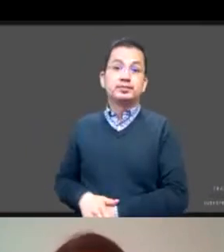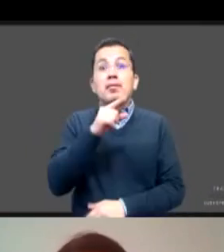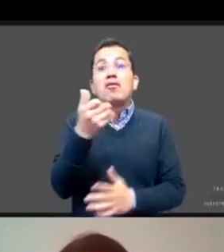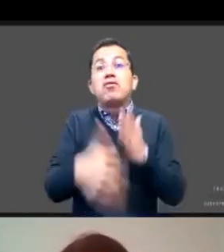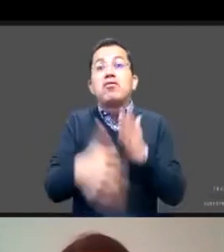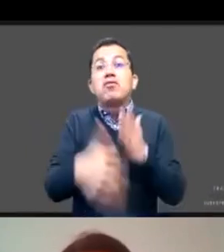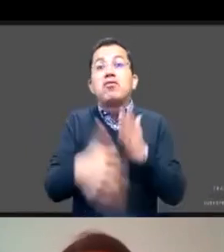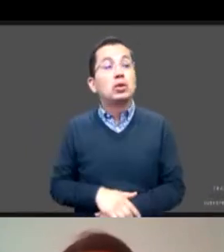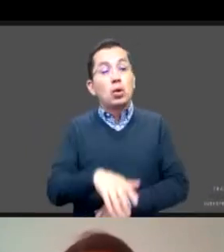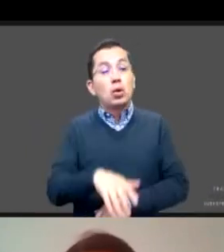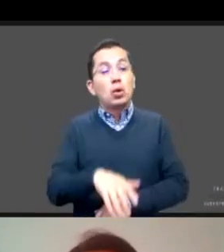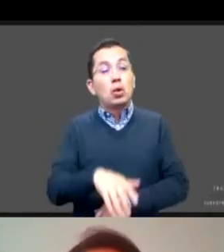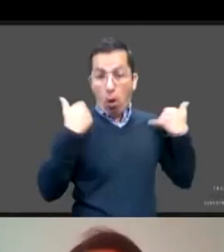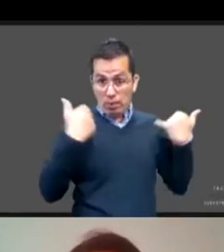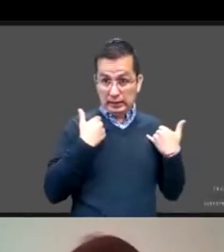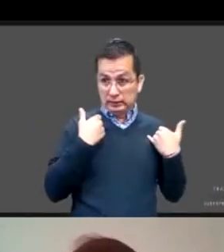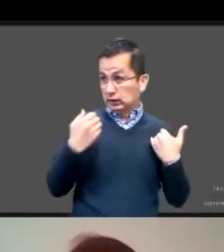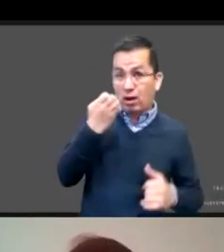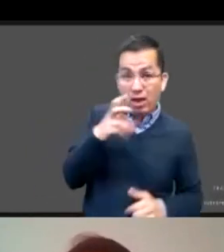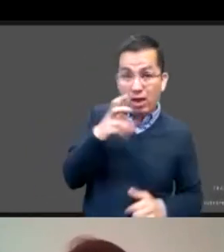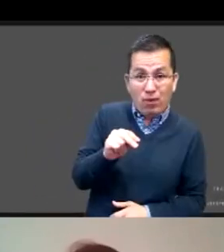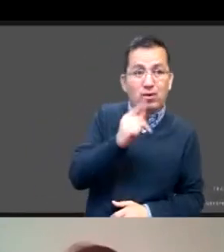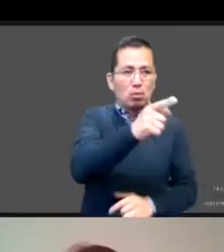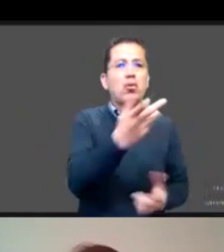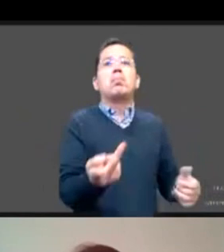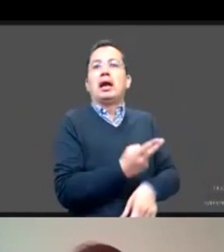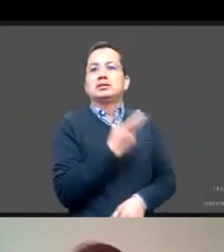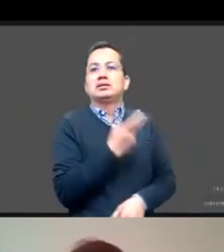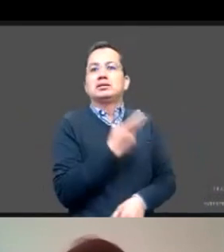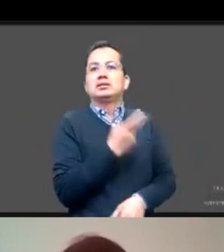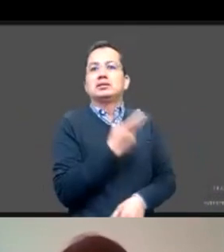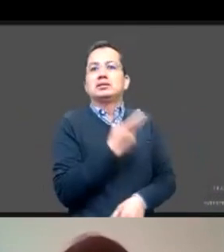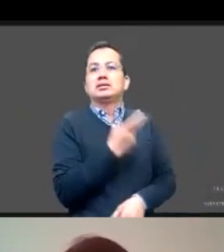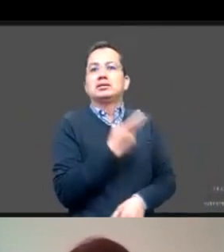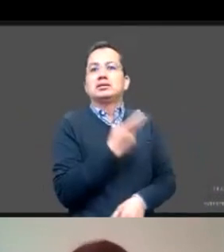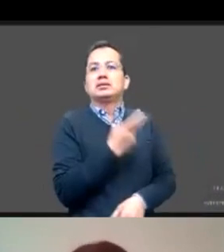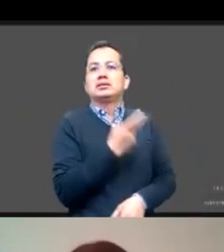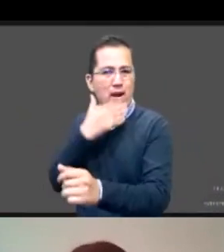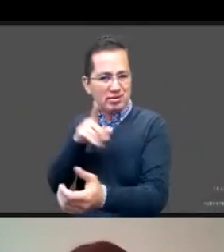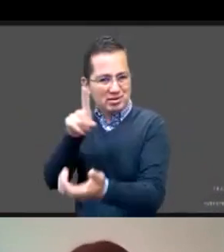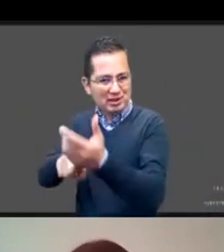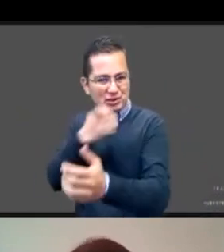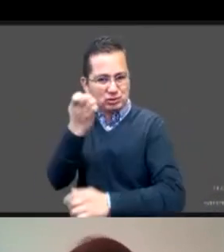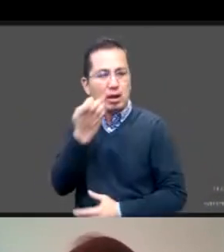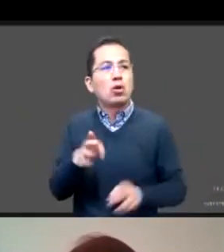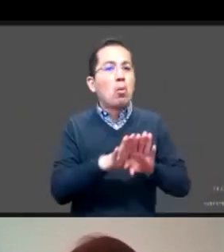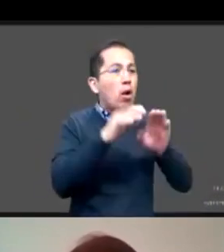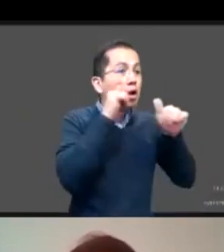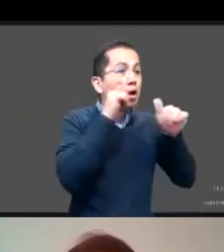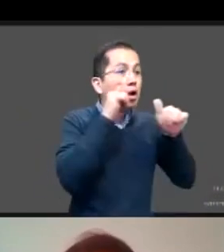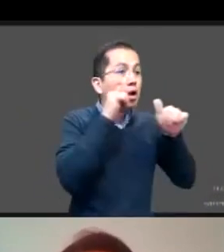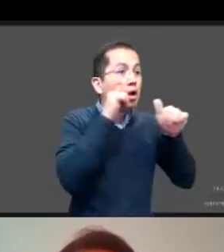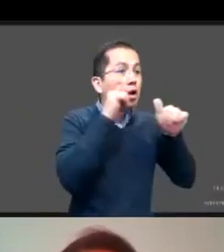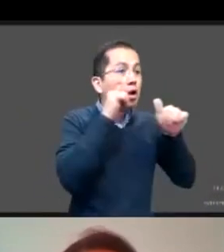los jóvenes que están fuera de ese sistema, ¿cómo les vamos a atender? Bueno, eso sería otro planteamiento. Pero que no están solas y solos. Y que los